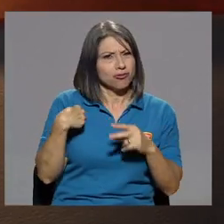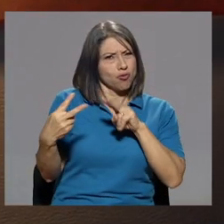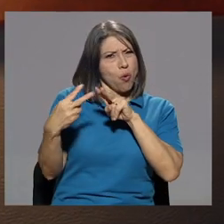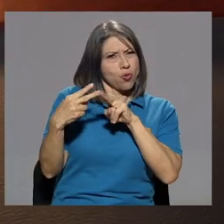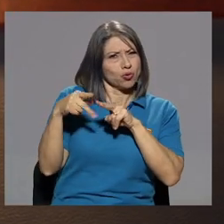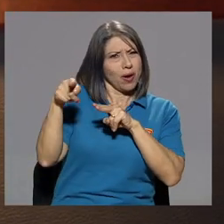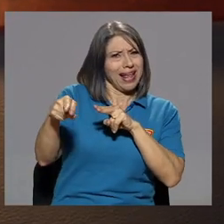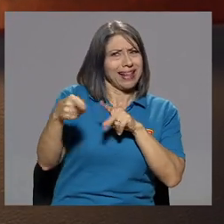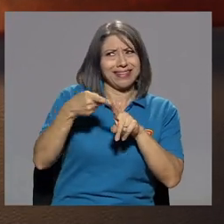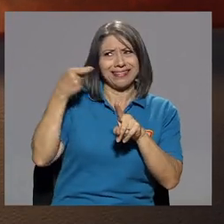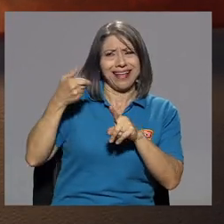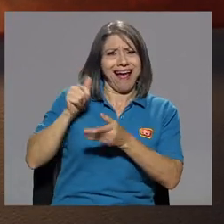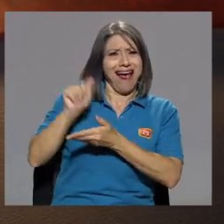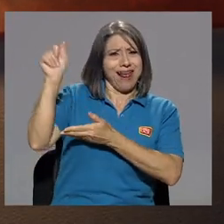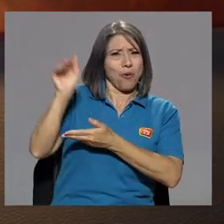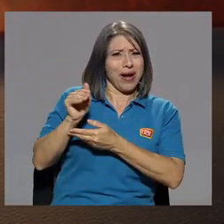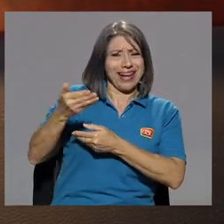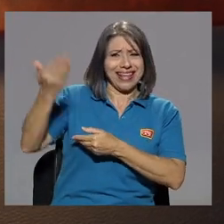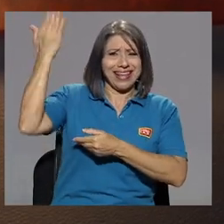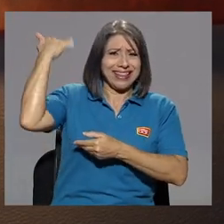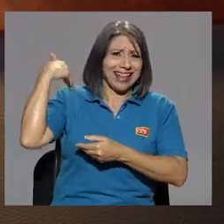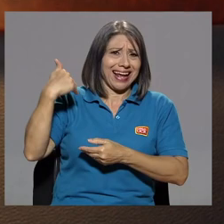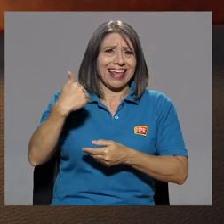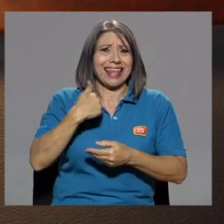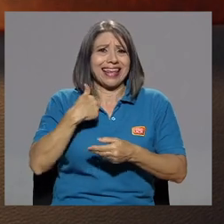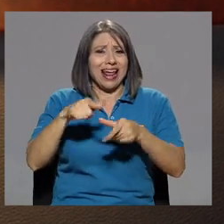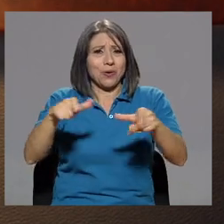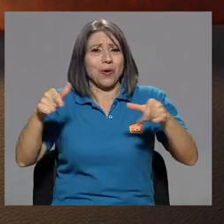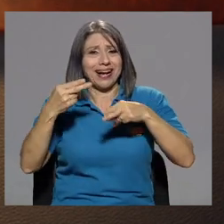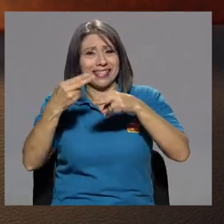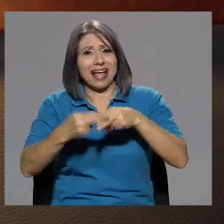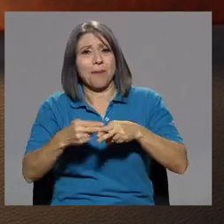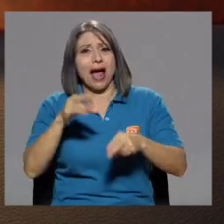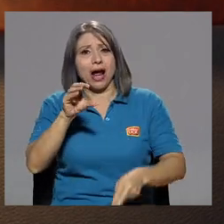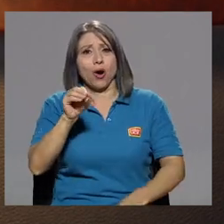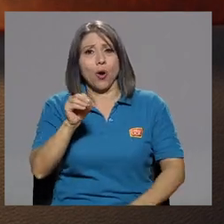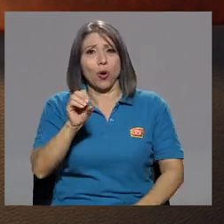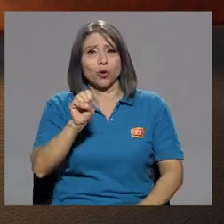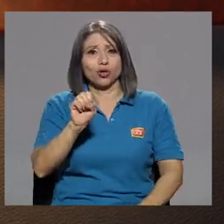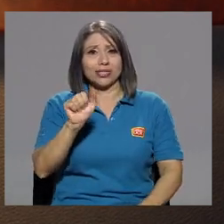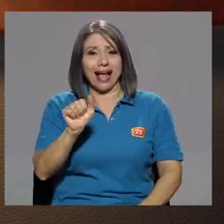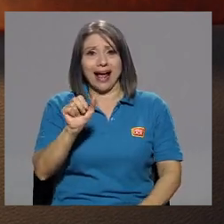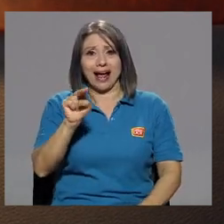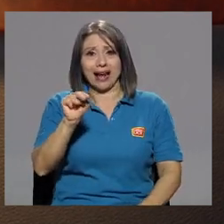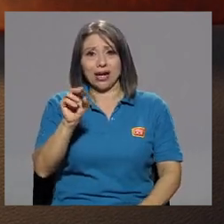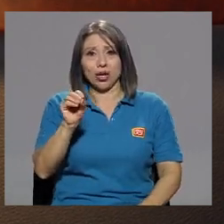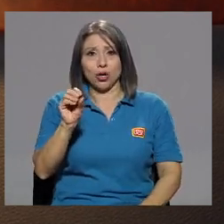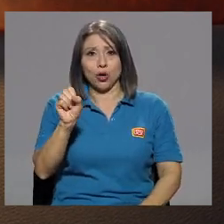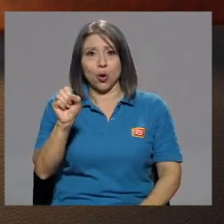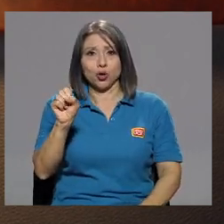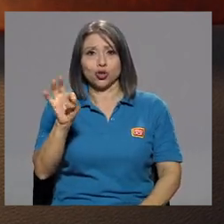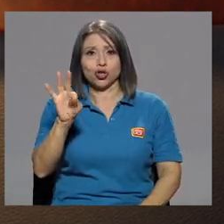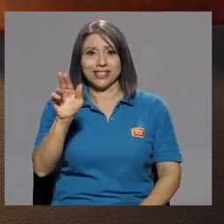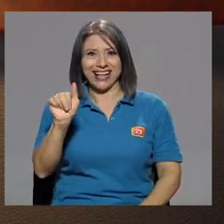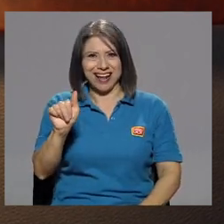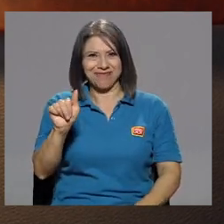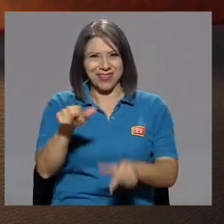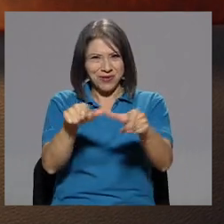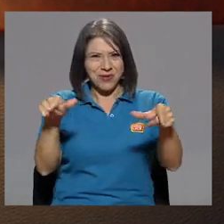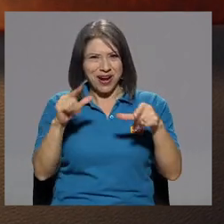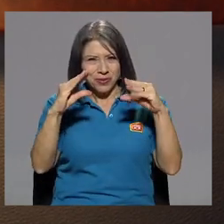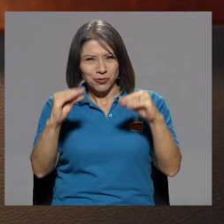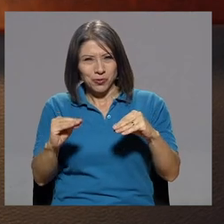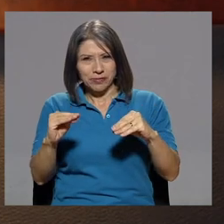conozco desde que tenía la Juelita, desde que tenía la Cosa Nostra, que era un lugar nocturno. Y entonces me dice,